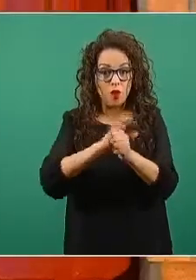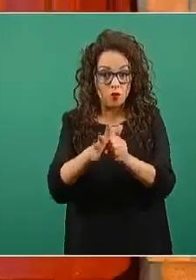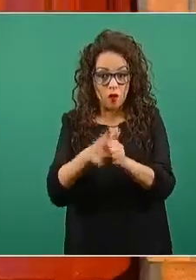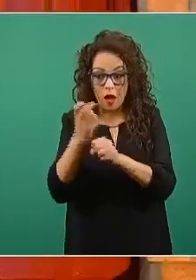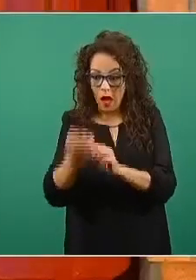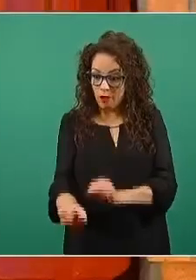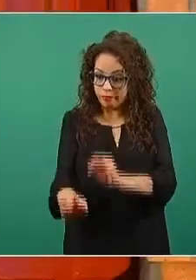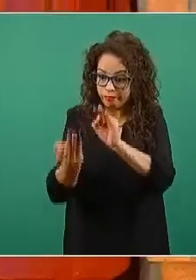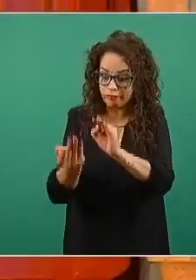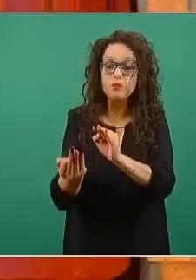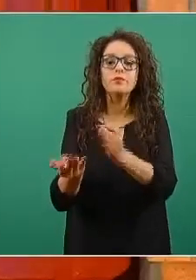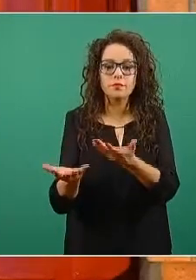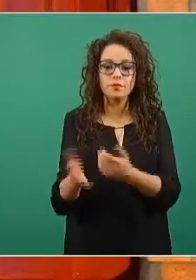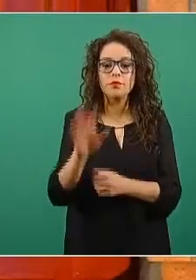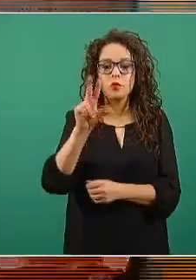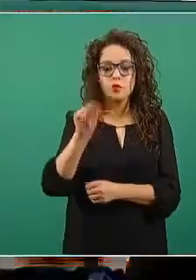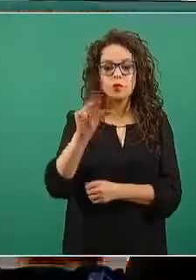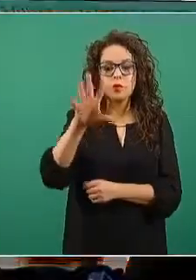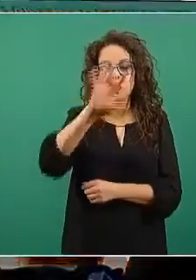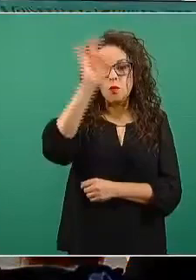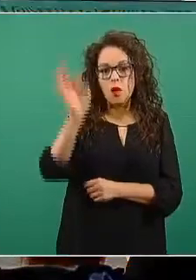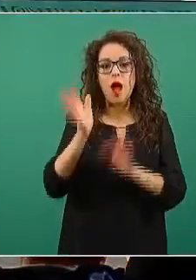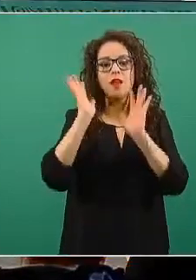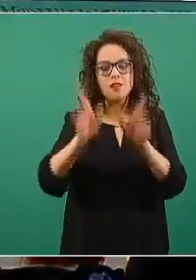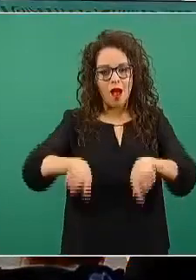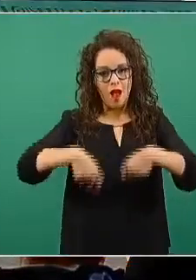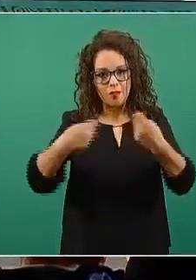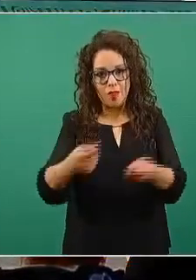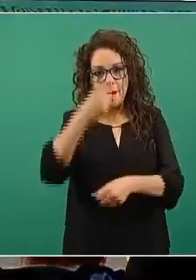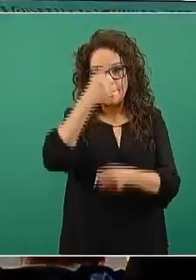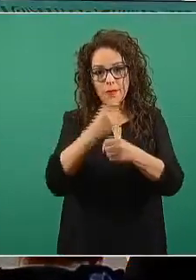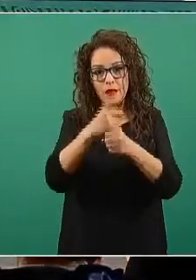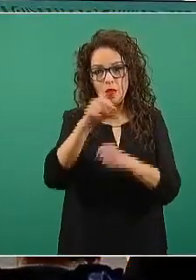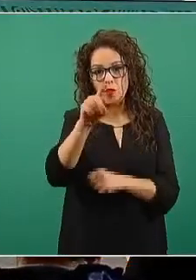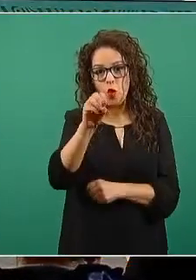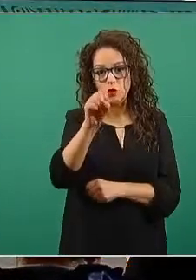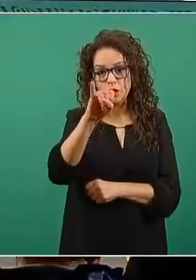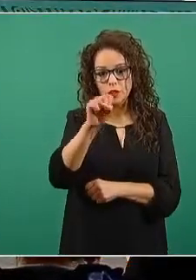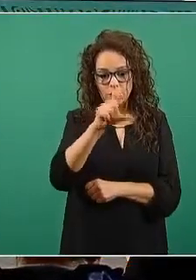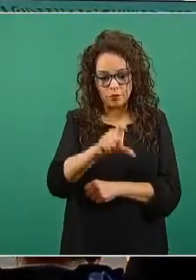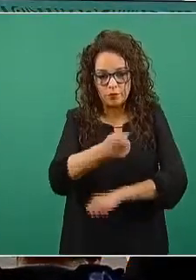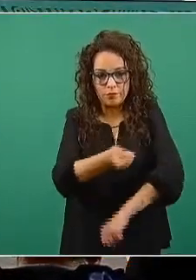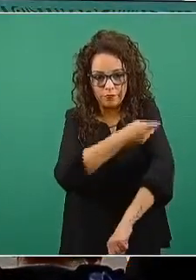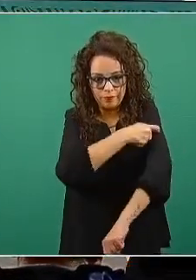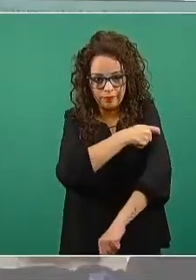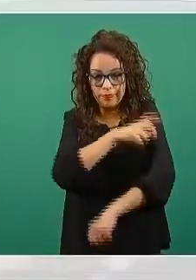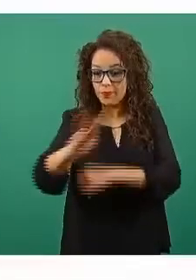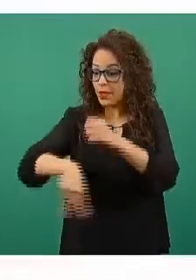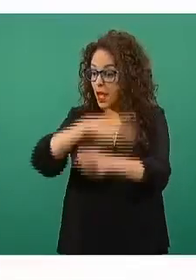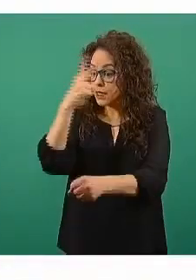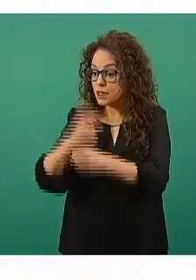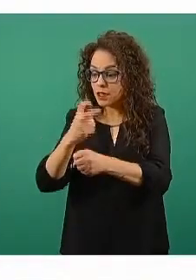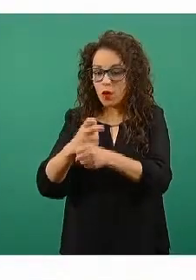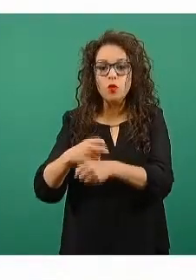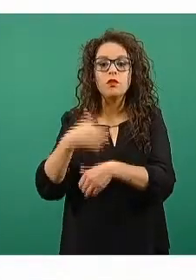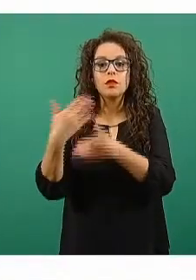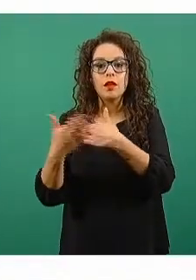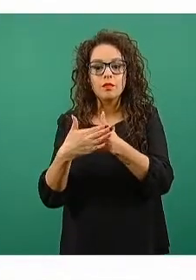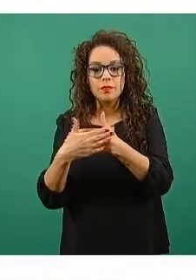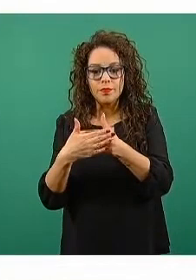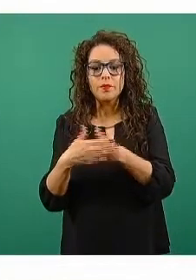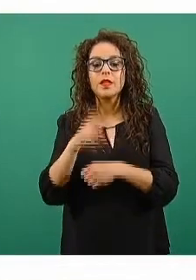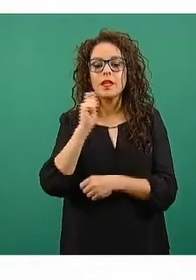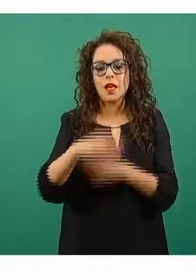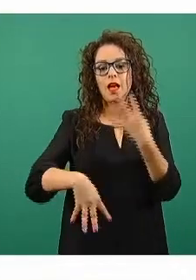del 85 por ciento que han recibido la primera dosis y para la segunda dosis el 14 por ciento.